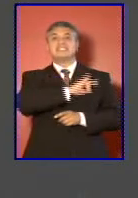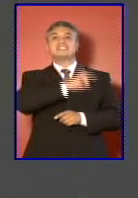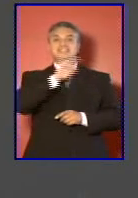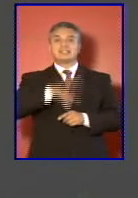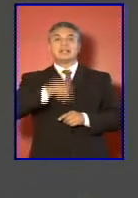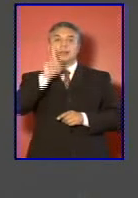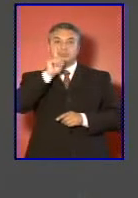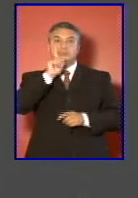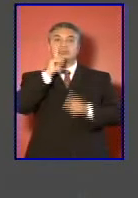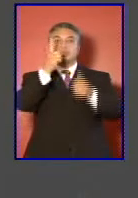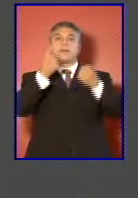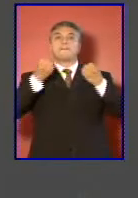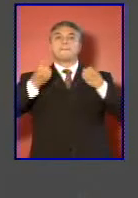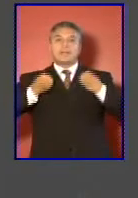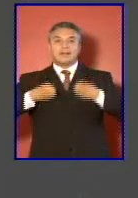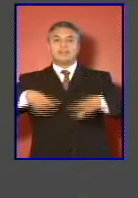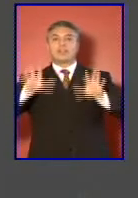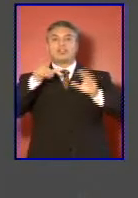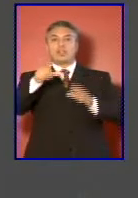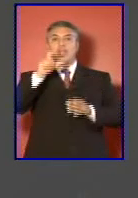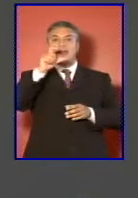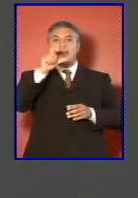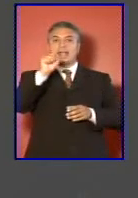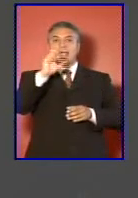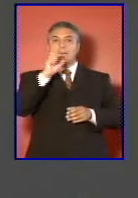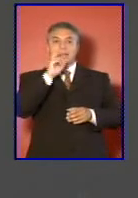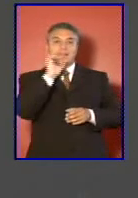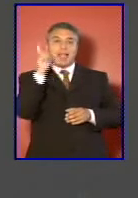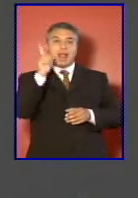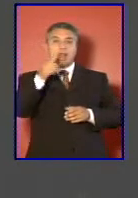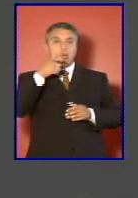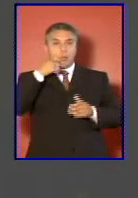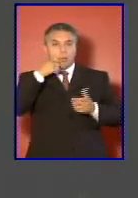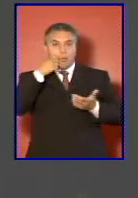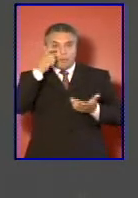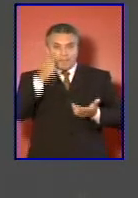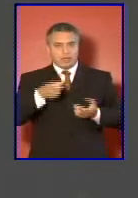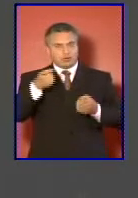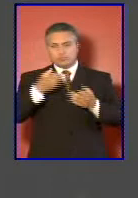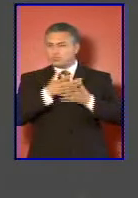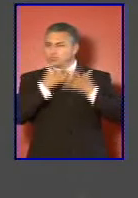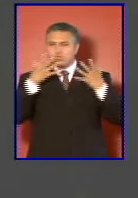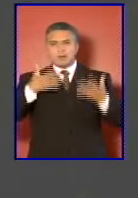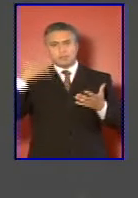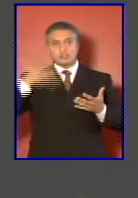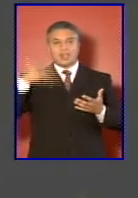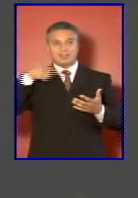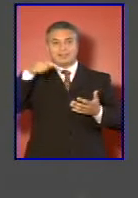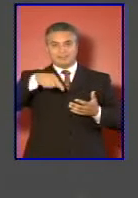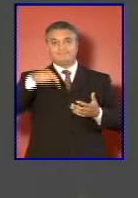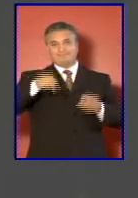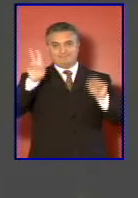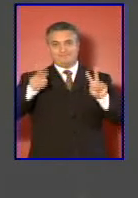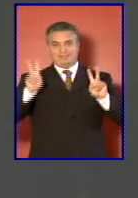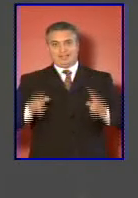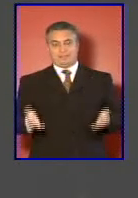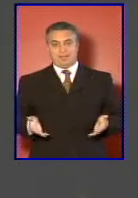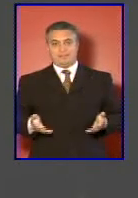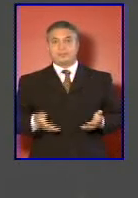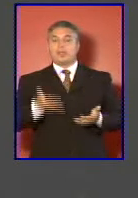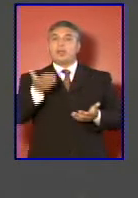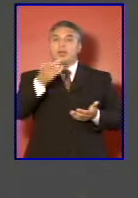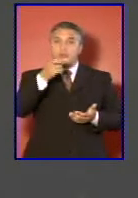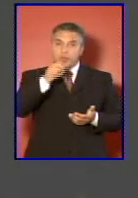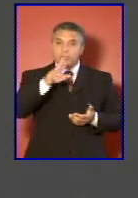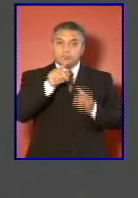perdiendo un capital humano y un aporte extraordinariamente importante en este ámbito. Por eso